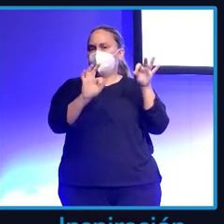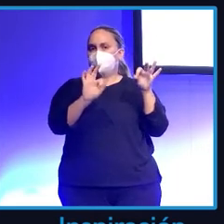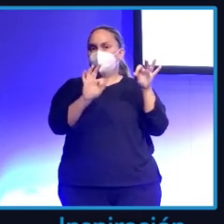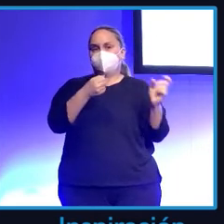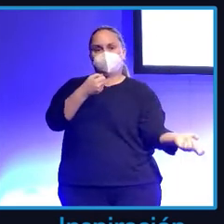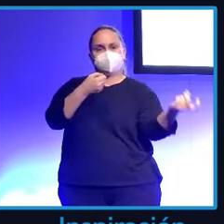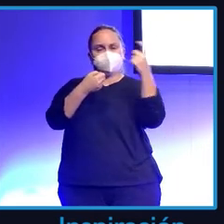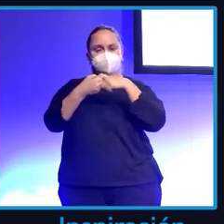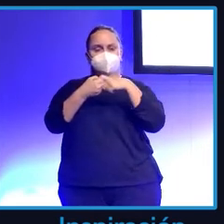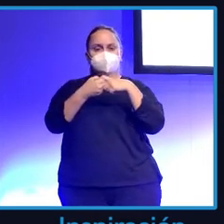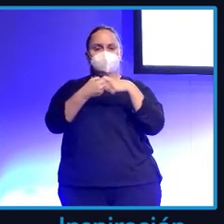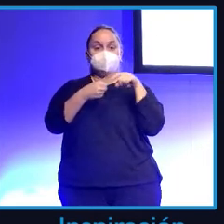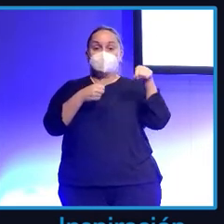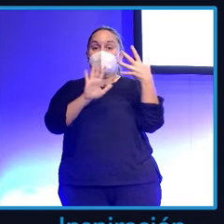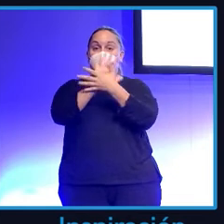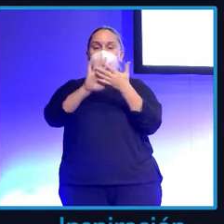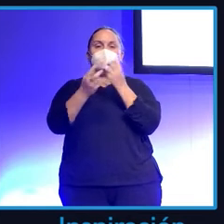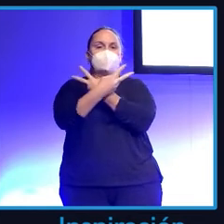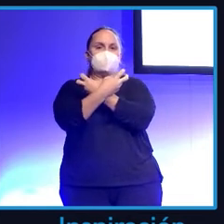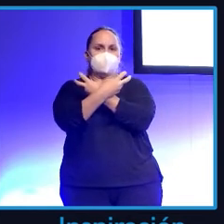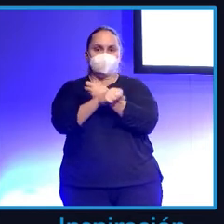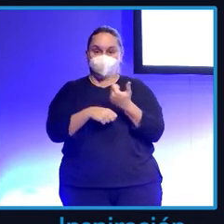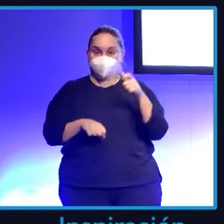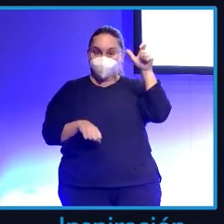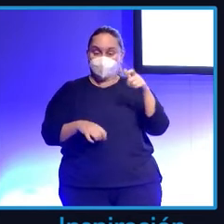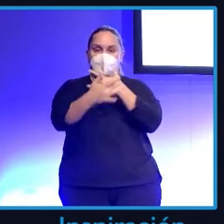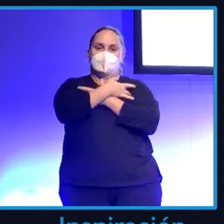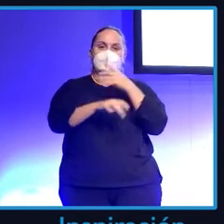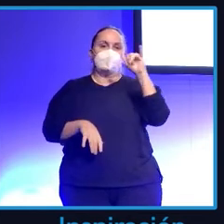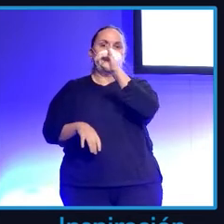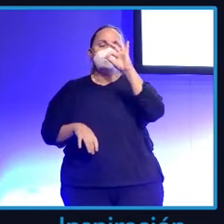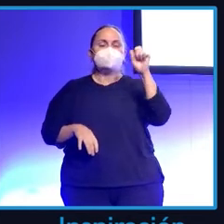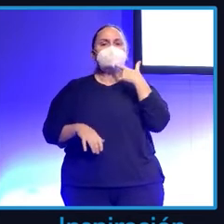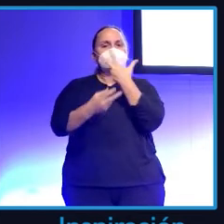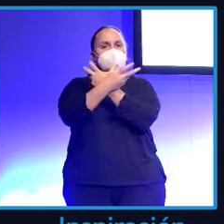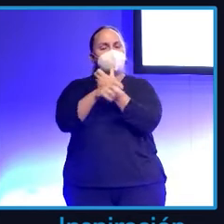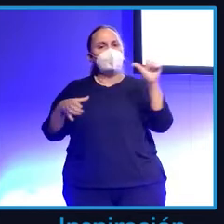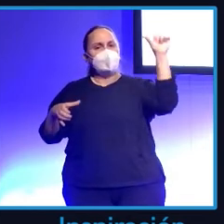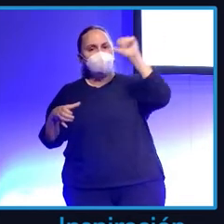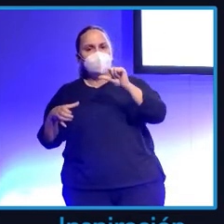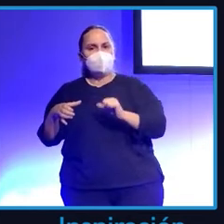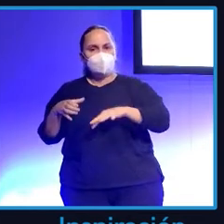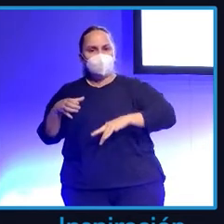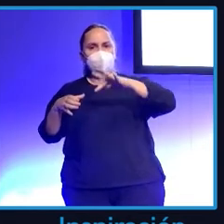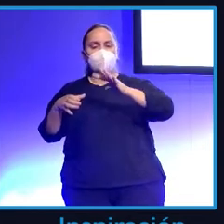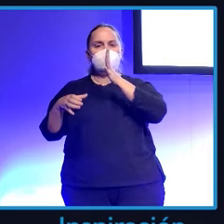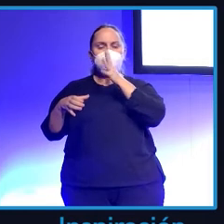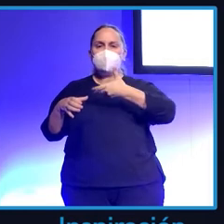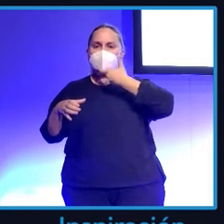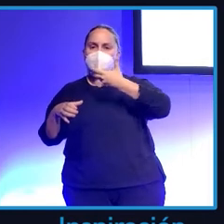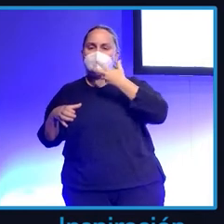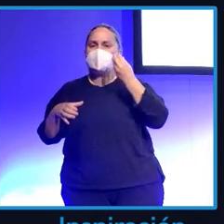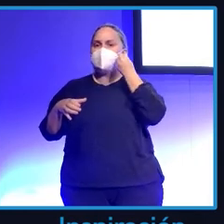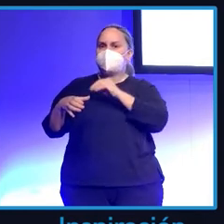y esta química María José nos habló de la lejía. De eso sí, la lejía tenía que ser en agua fría, en agua caliente, si se podía mejorar con el amoníaco,